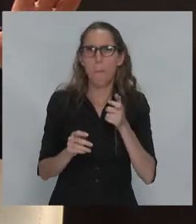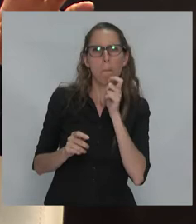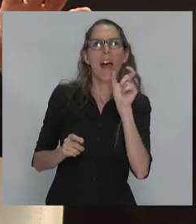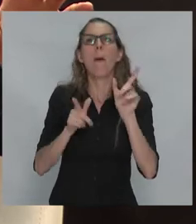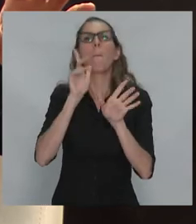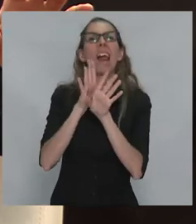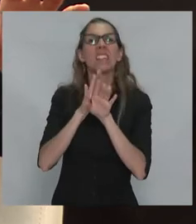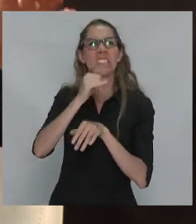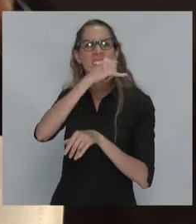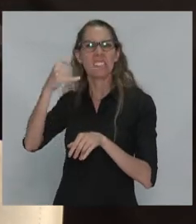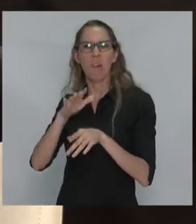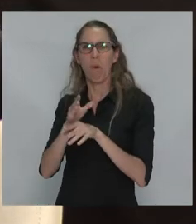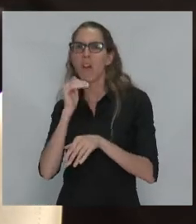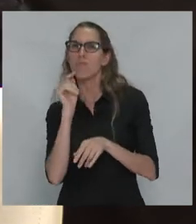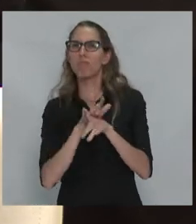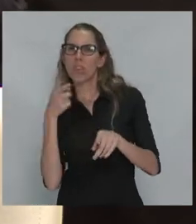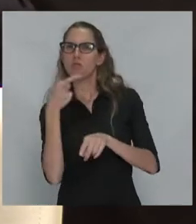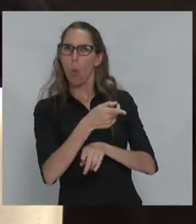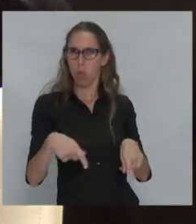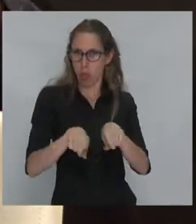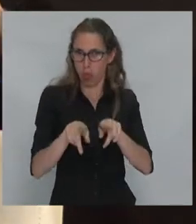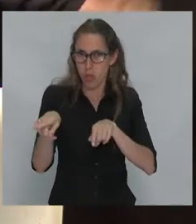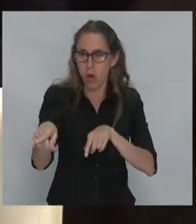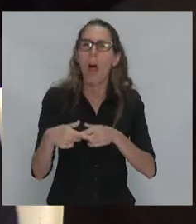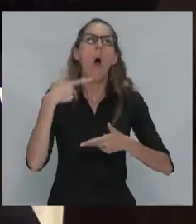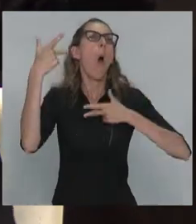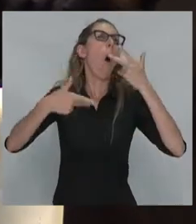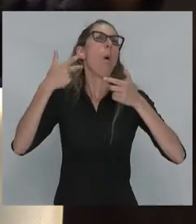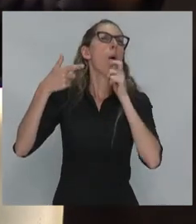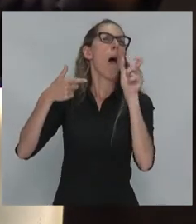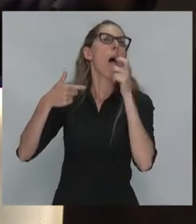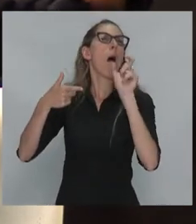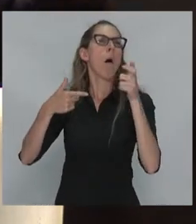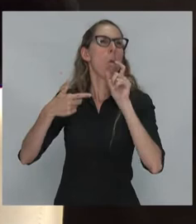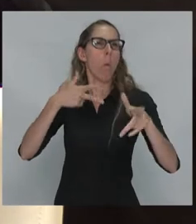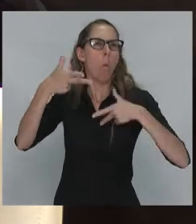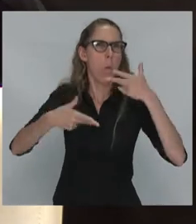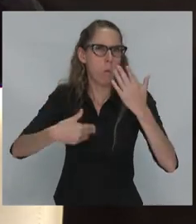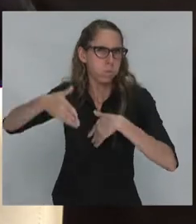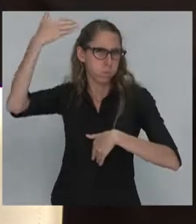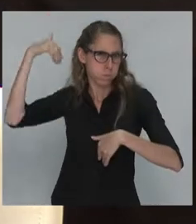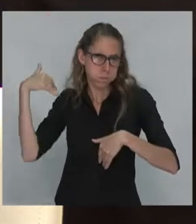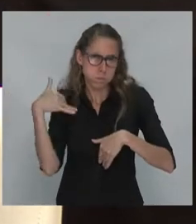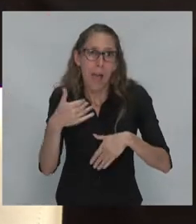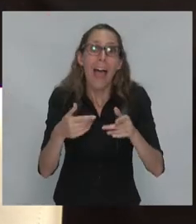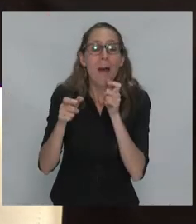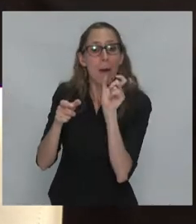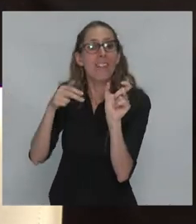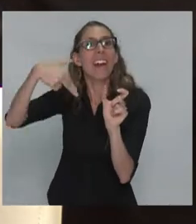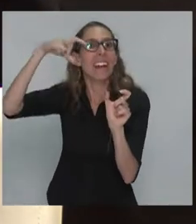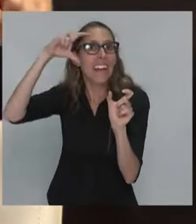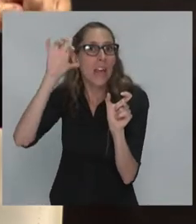insulta. Oh, existe mucho neoliberalismo. Existió antes del neoliberalismo, existió liberalismo.